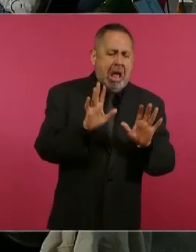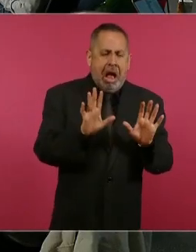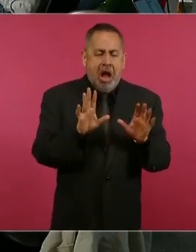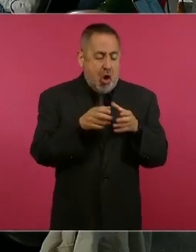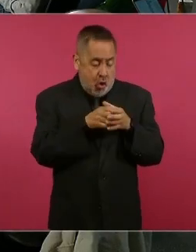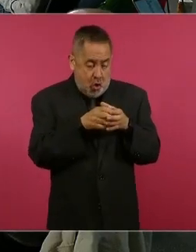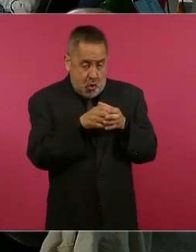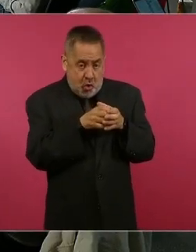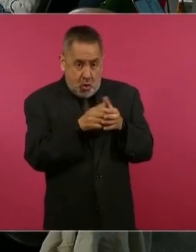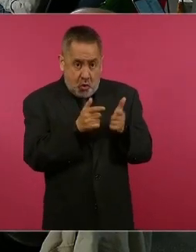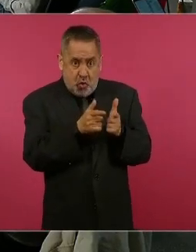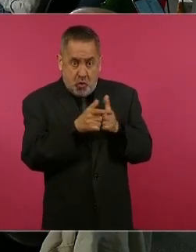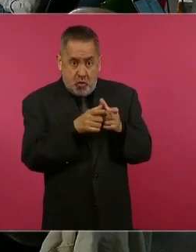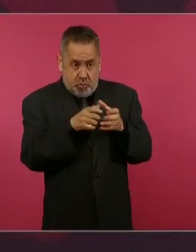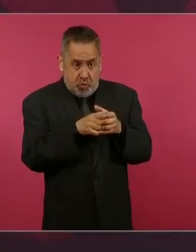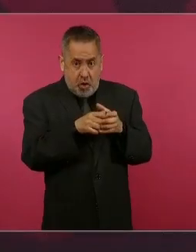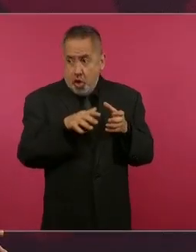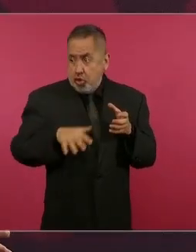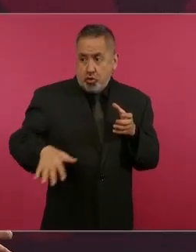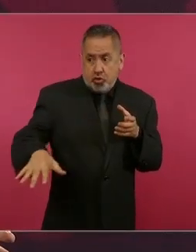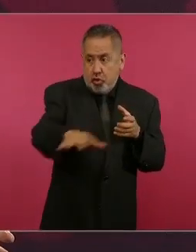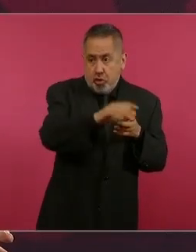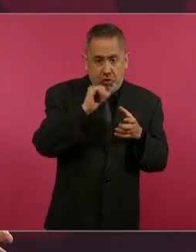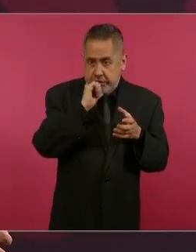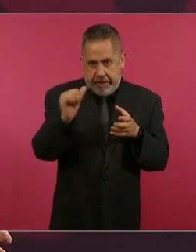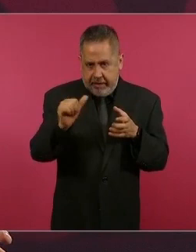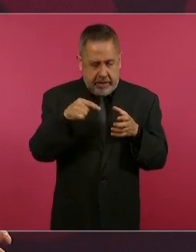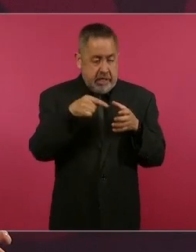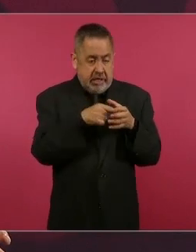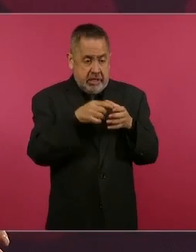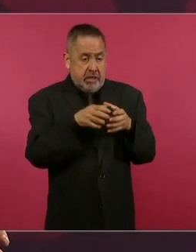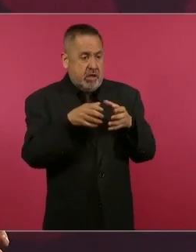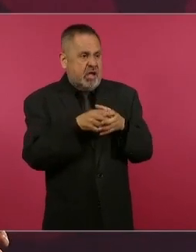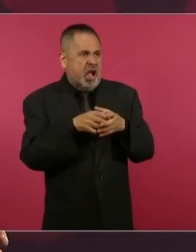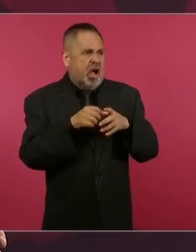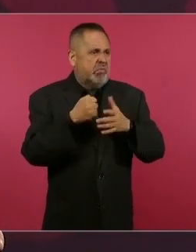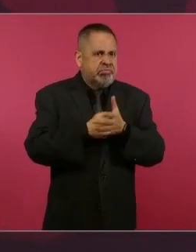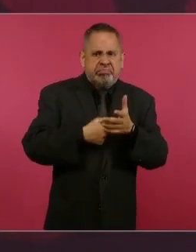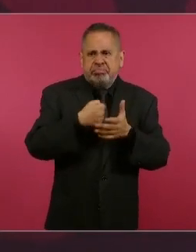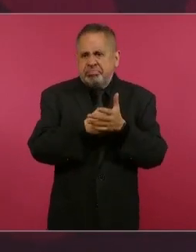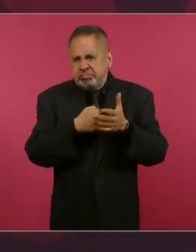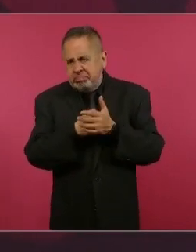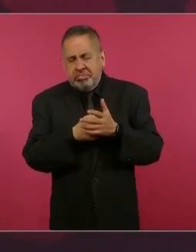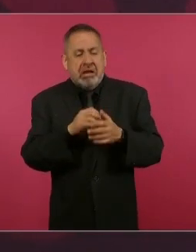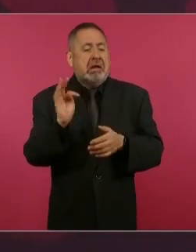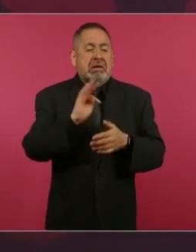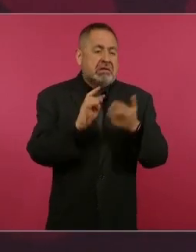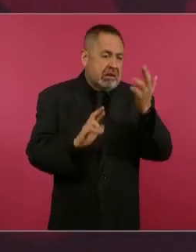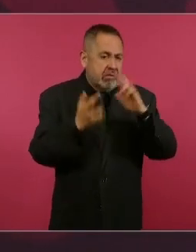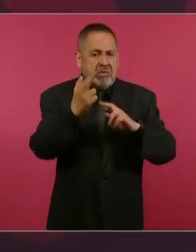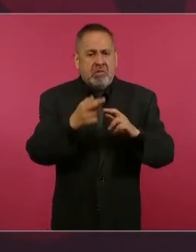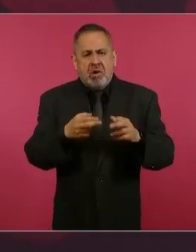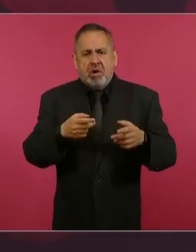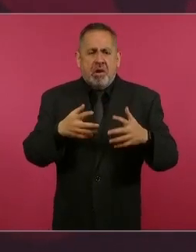esa revolución armada puede triunfar,